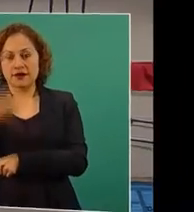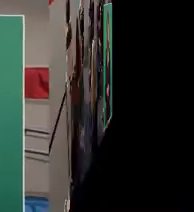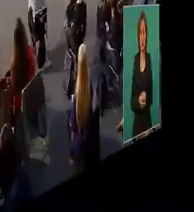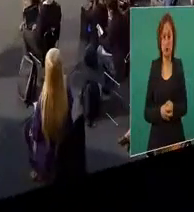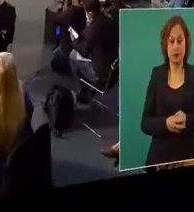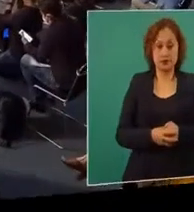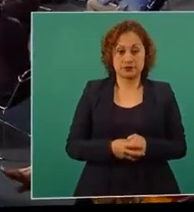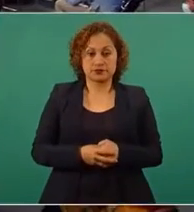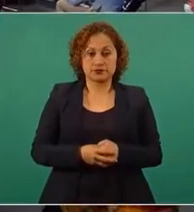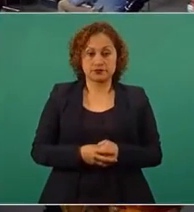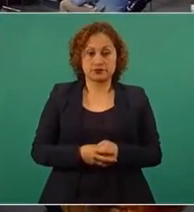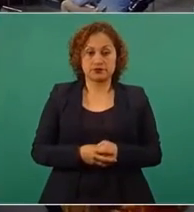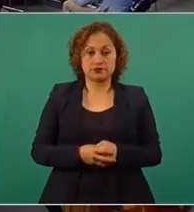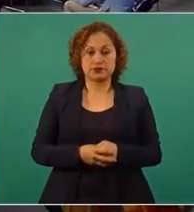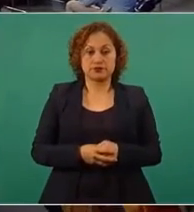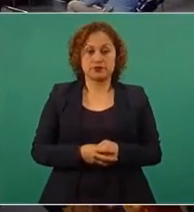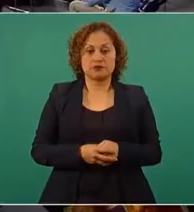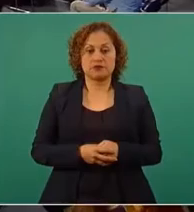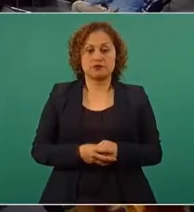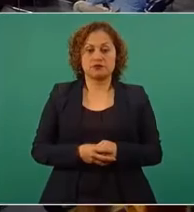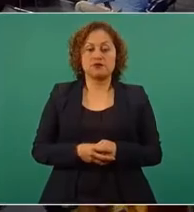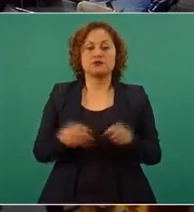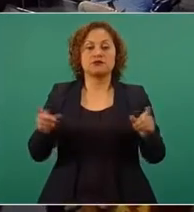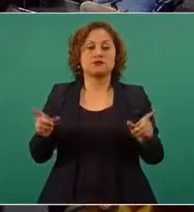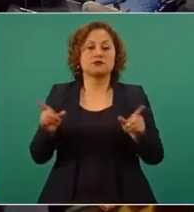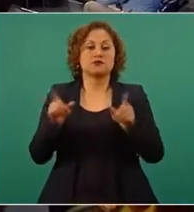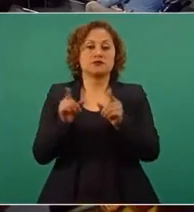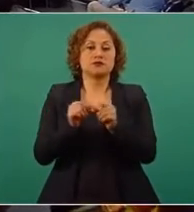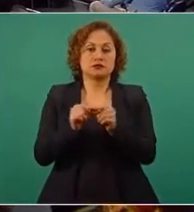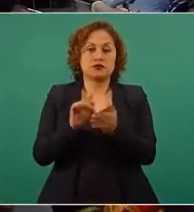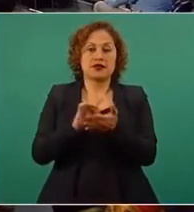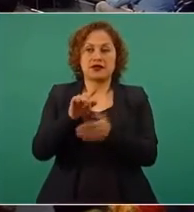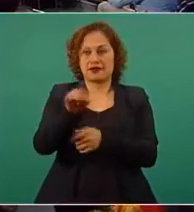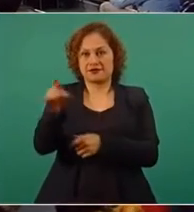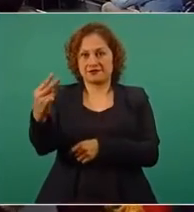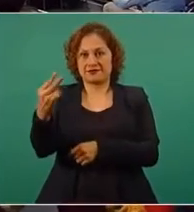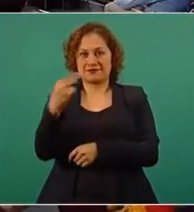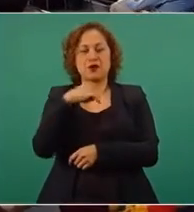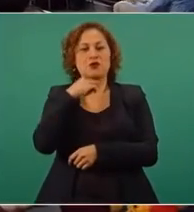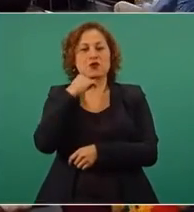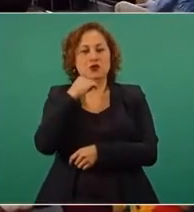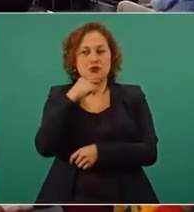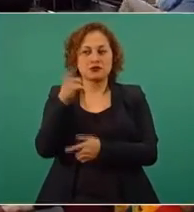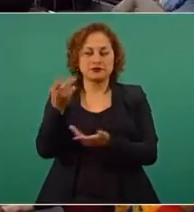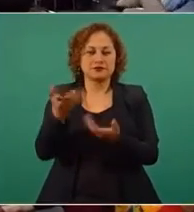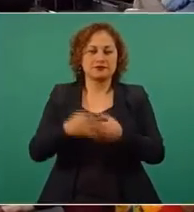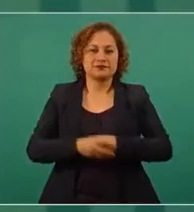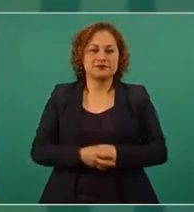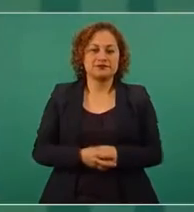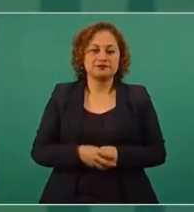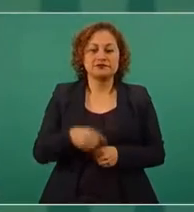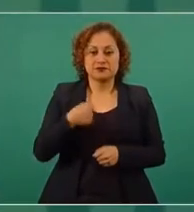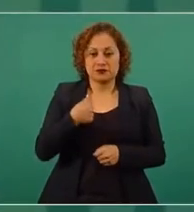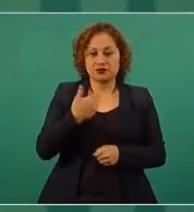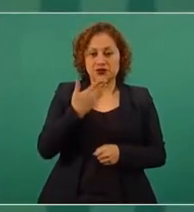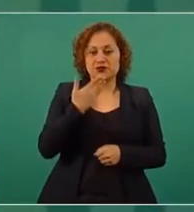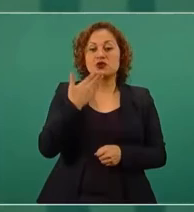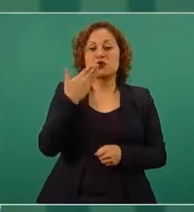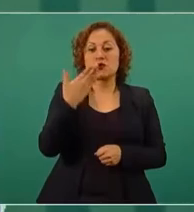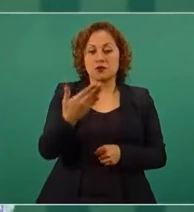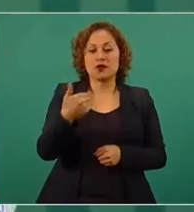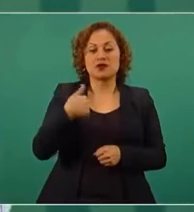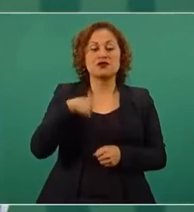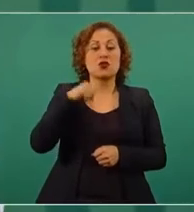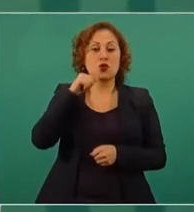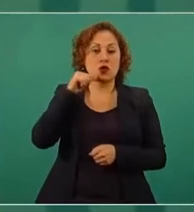reducción. Muy brevemente agradezco la preocupación que usted expresa también a usted. Me encuentro bien, como se sabe tuve